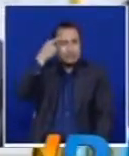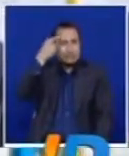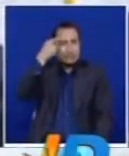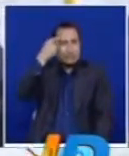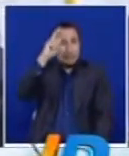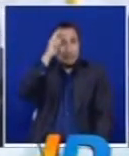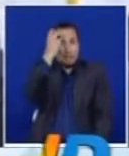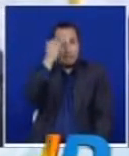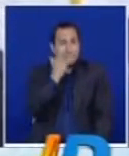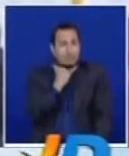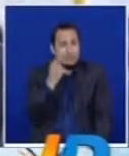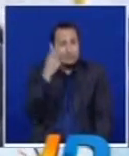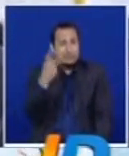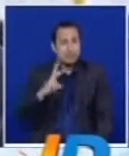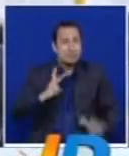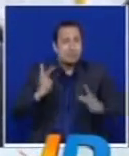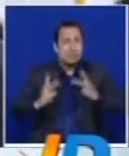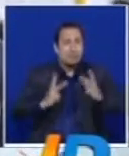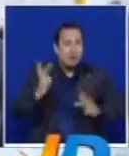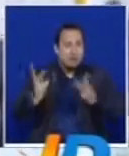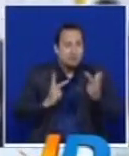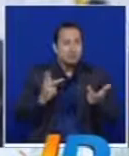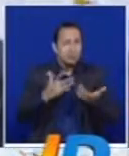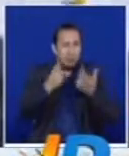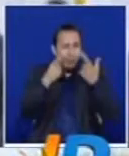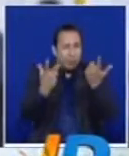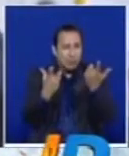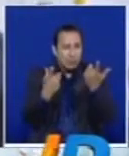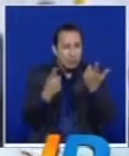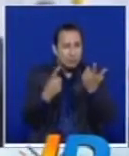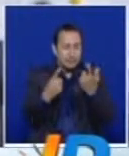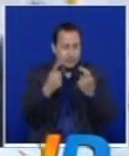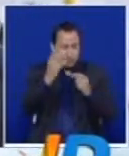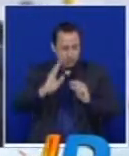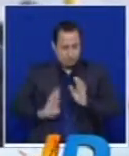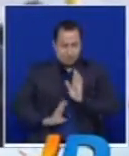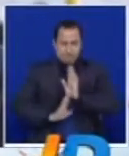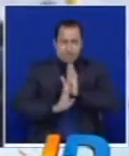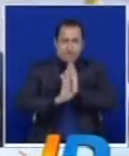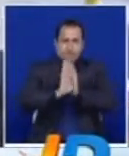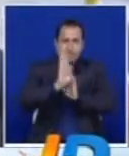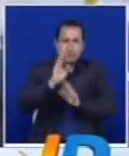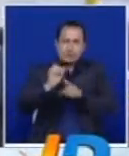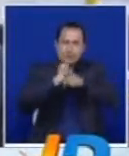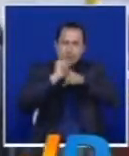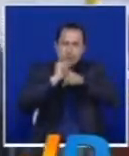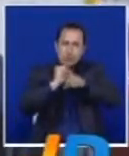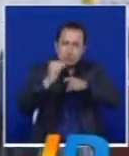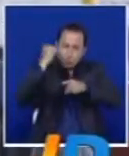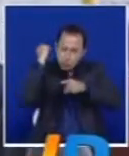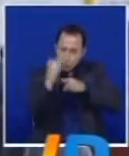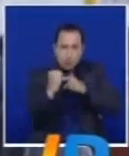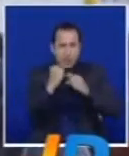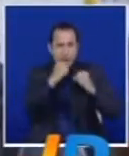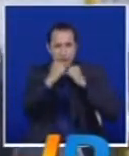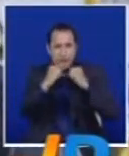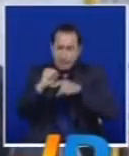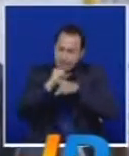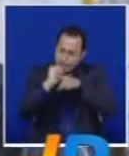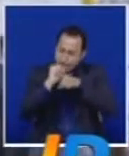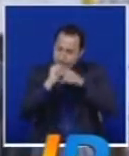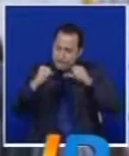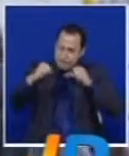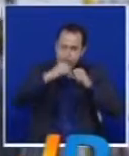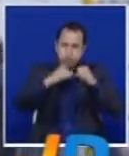quiere salir adelante, entrenar duro para quedar campeón mundial. ¿Seguirle los pasos al Momo? Al Momo